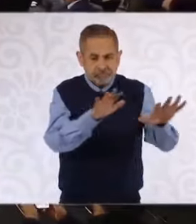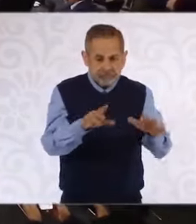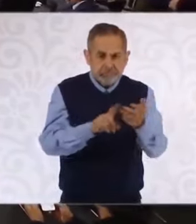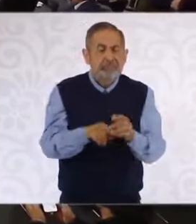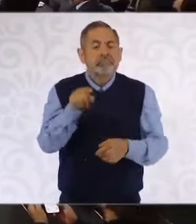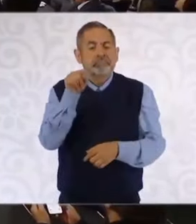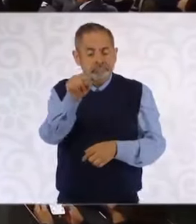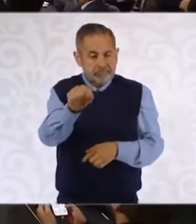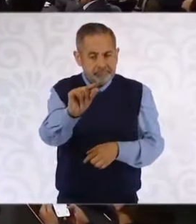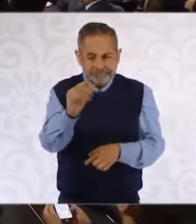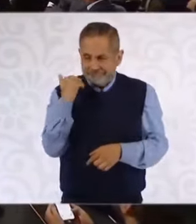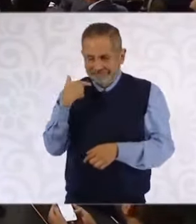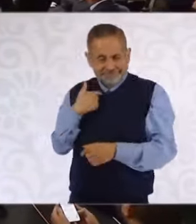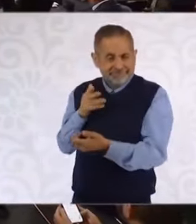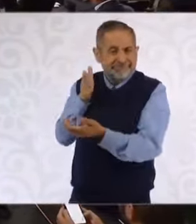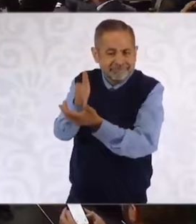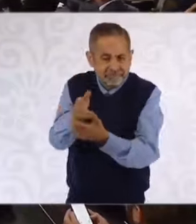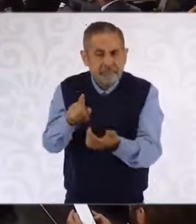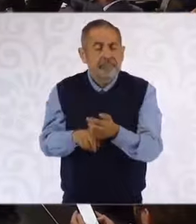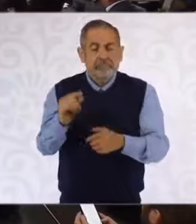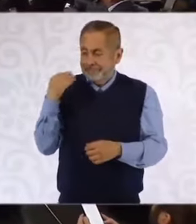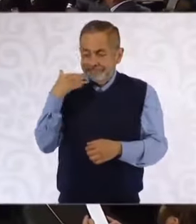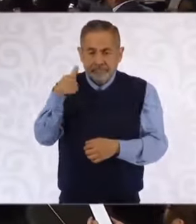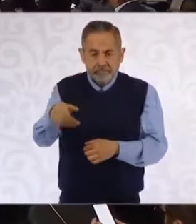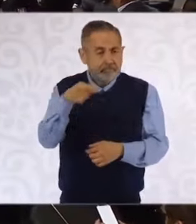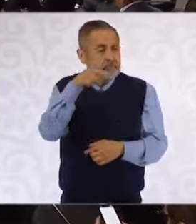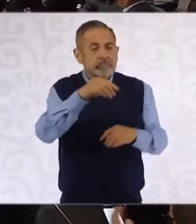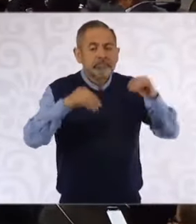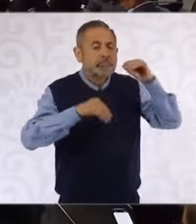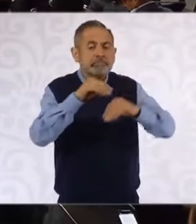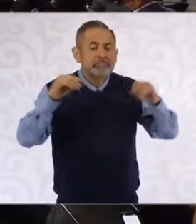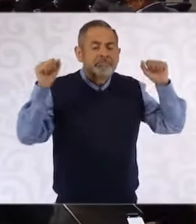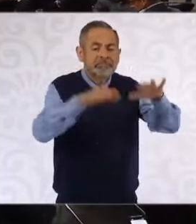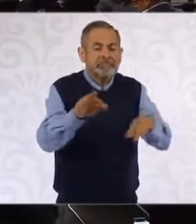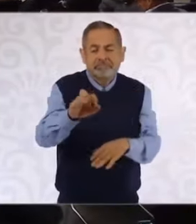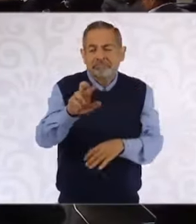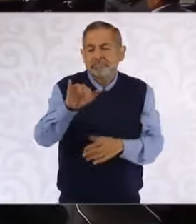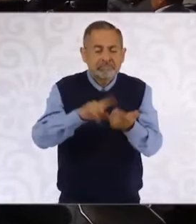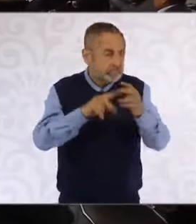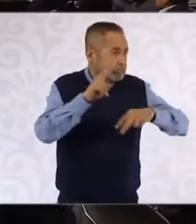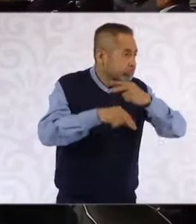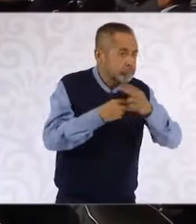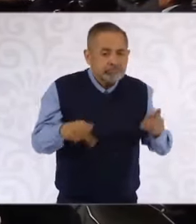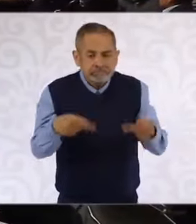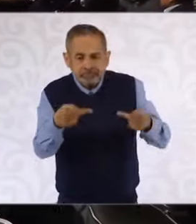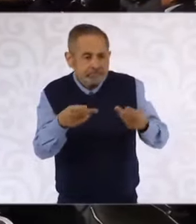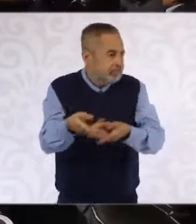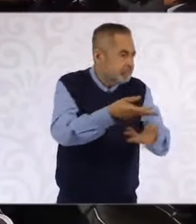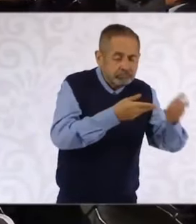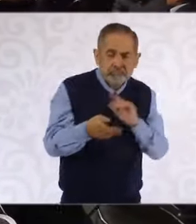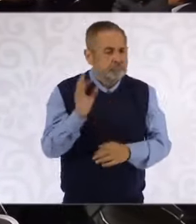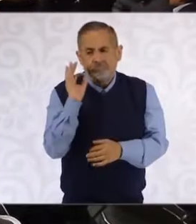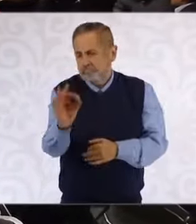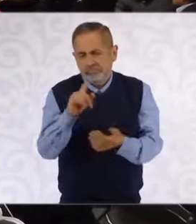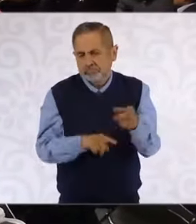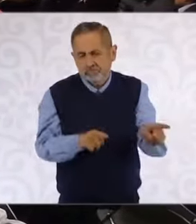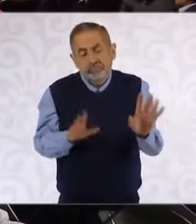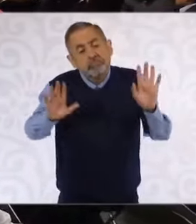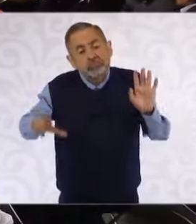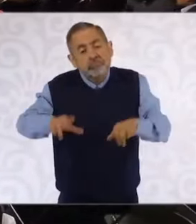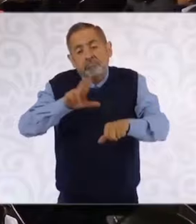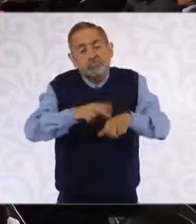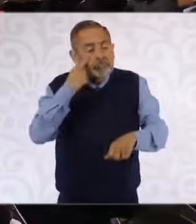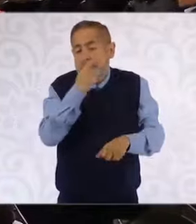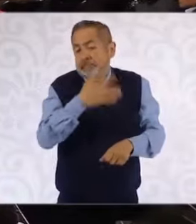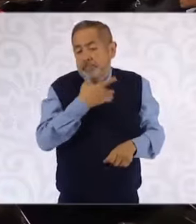acabo de estar en la región y hasta ahora la feria parece que se va a desarrollar a menos que disponga otra cosa el gobernador.